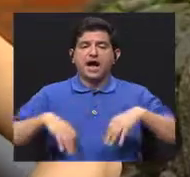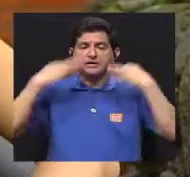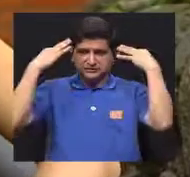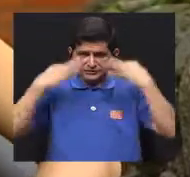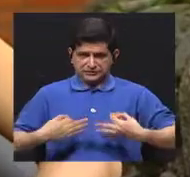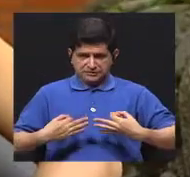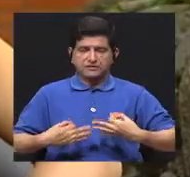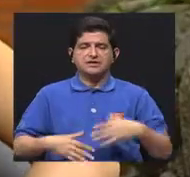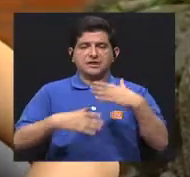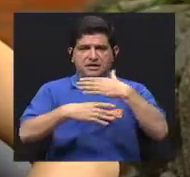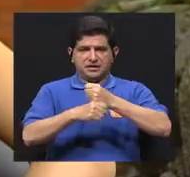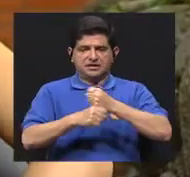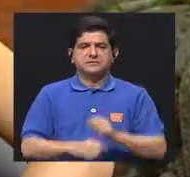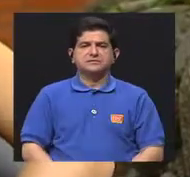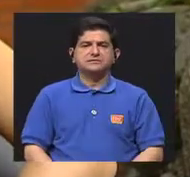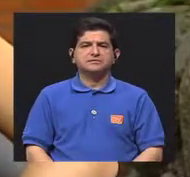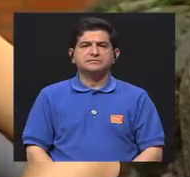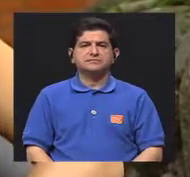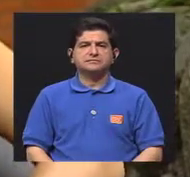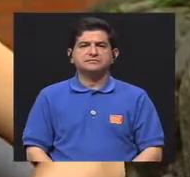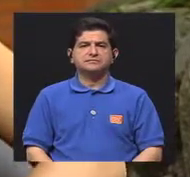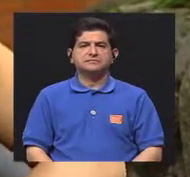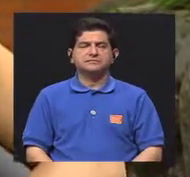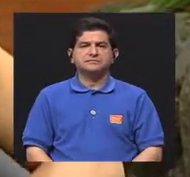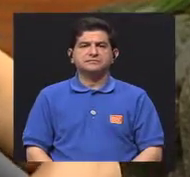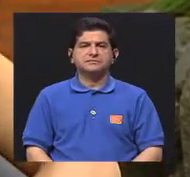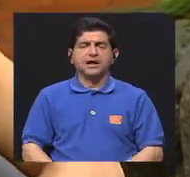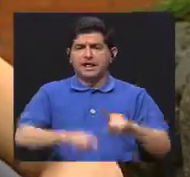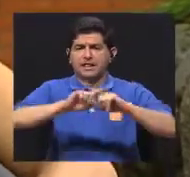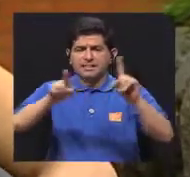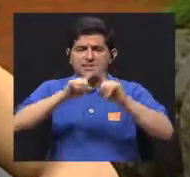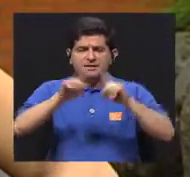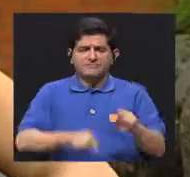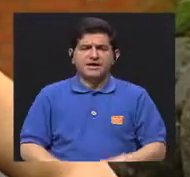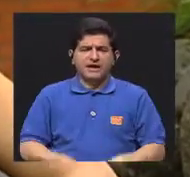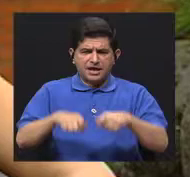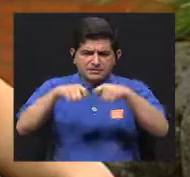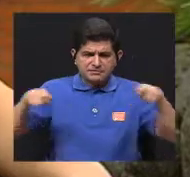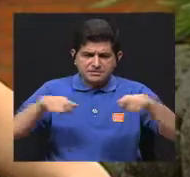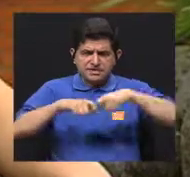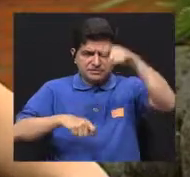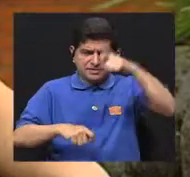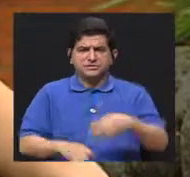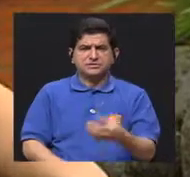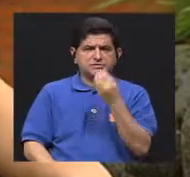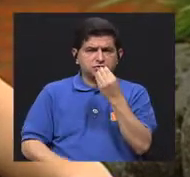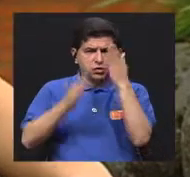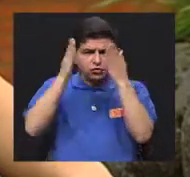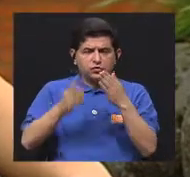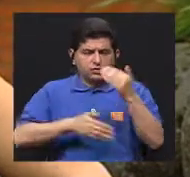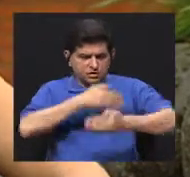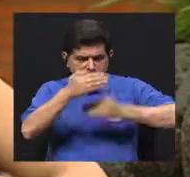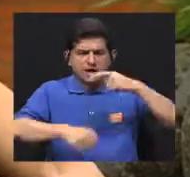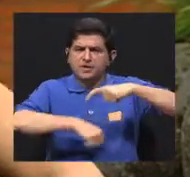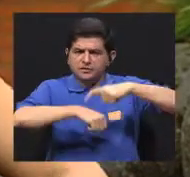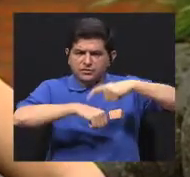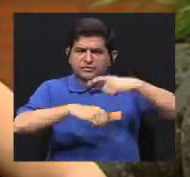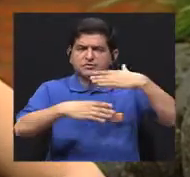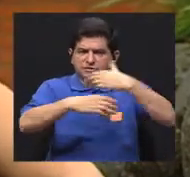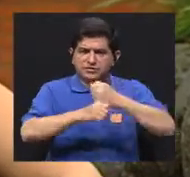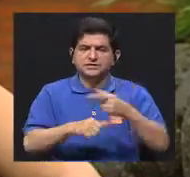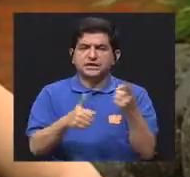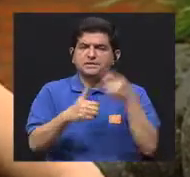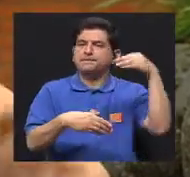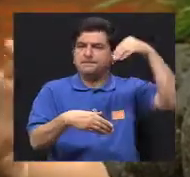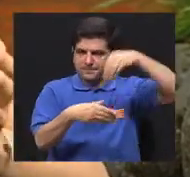física que realiza, la presencia de las diferentes mediciones que le podrá hacer su nutricionista a lo largo del tiempo. Ese es el